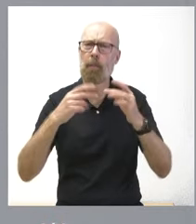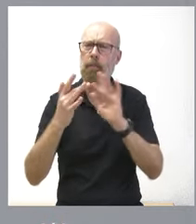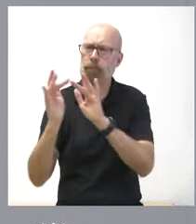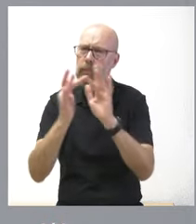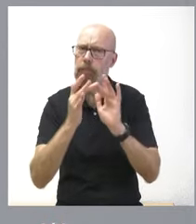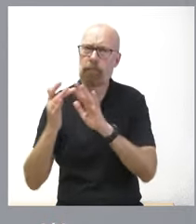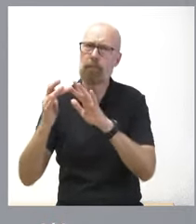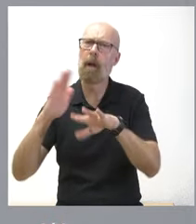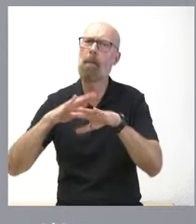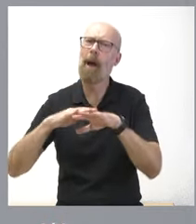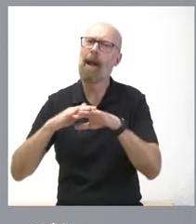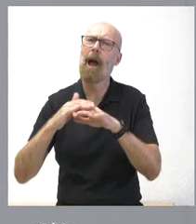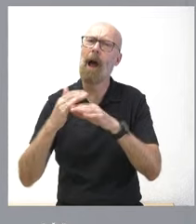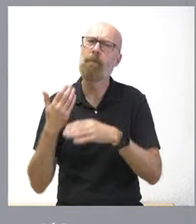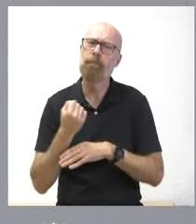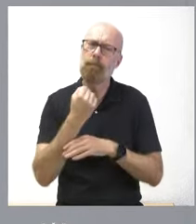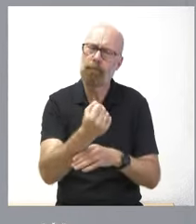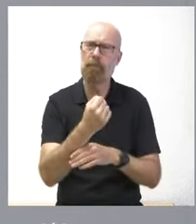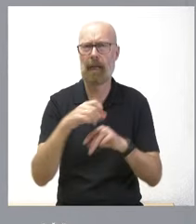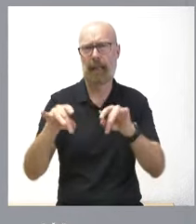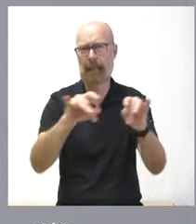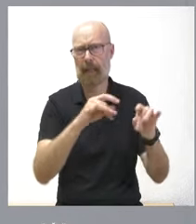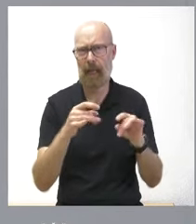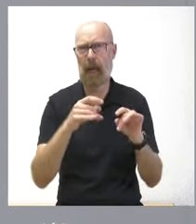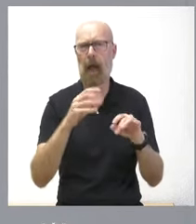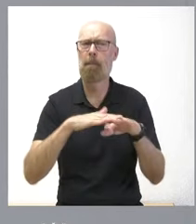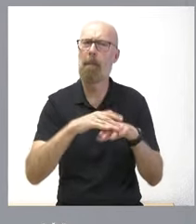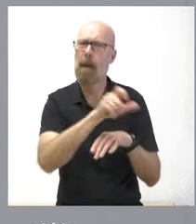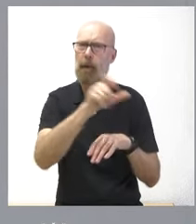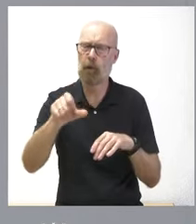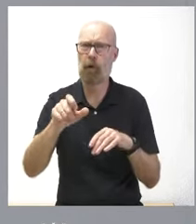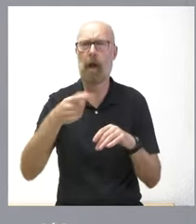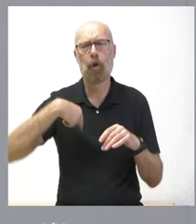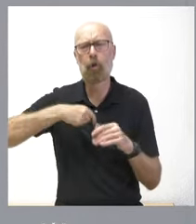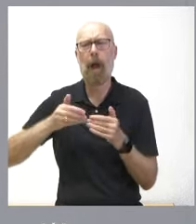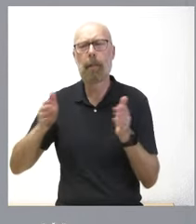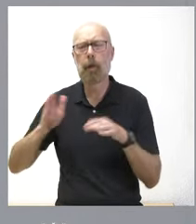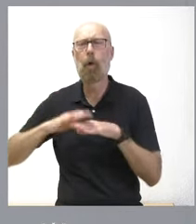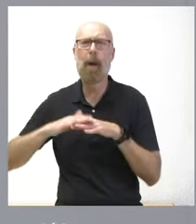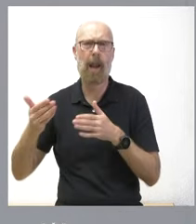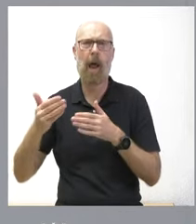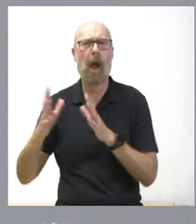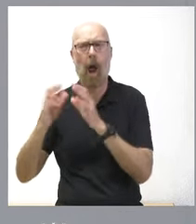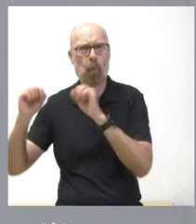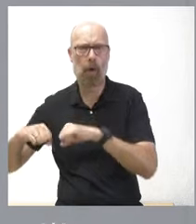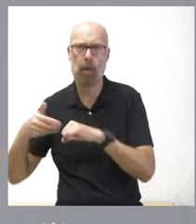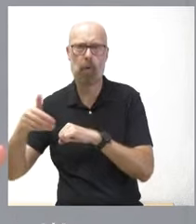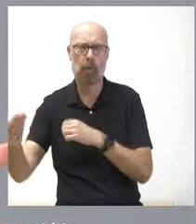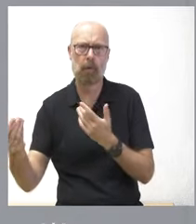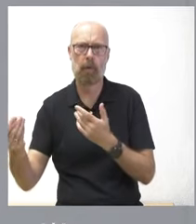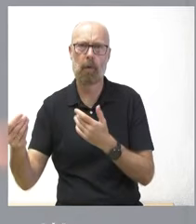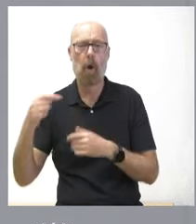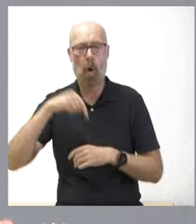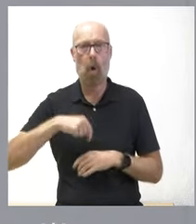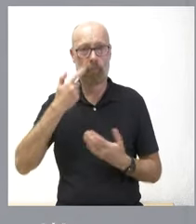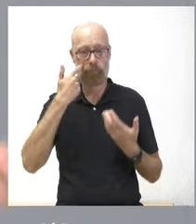que sirva para la gente, nuestra mano tendida para intentar acuerdos. Y significar que esta mano tendida la hemos puesto de manifiesto hoy, pero la hemos puesto de